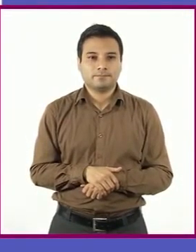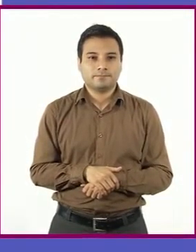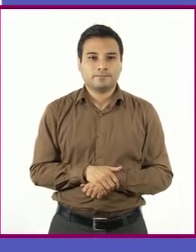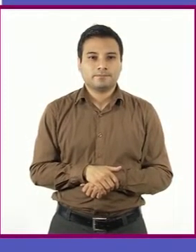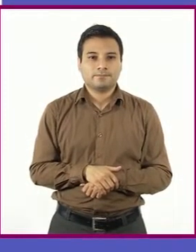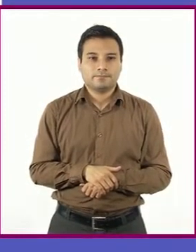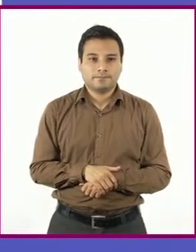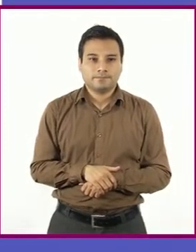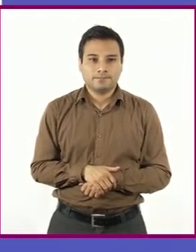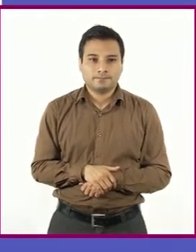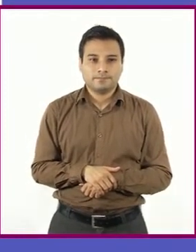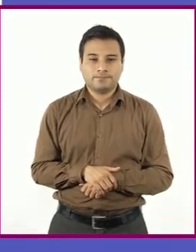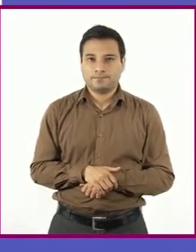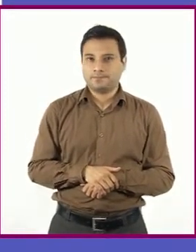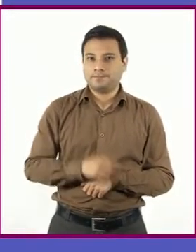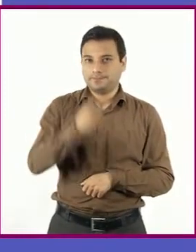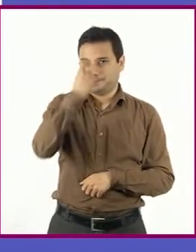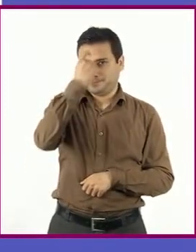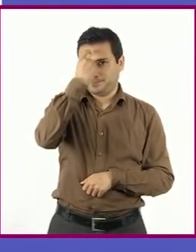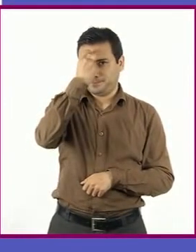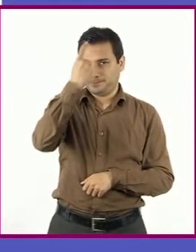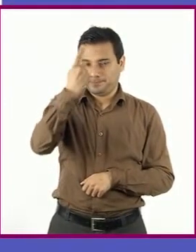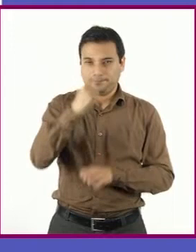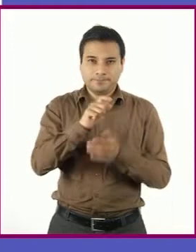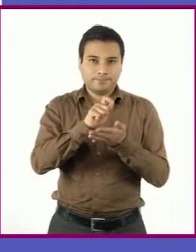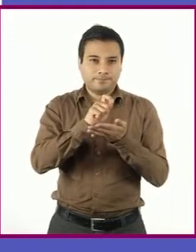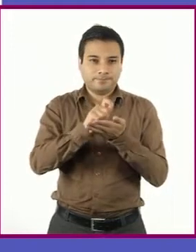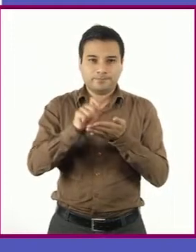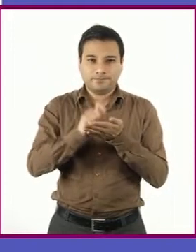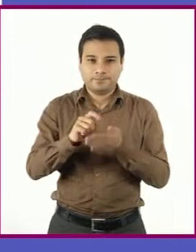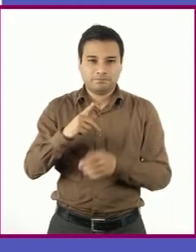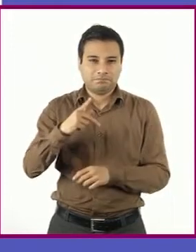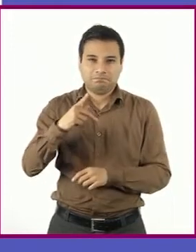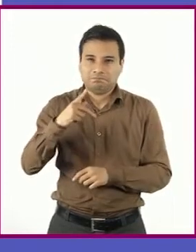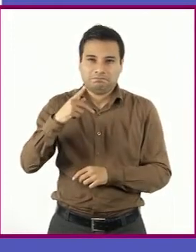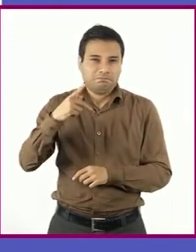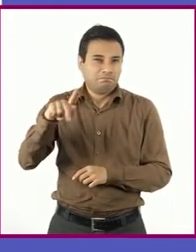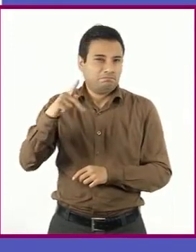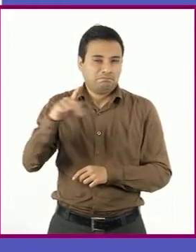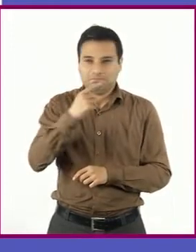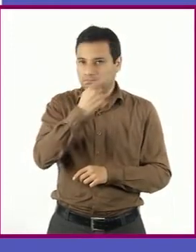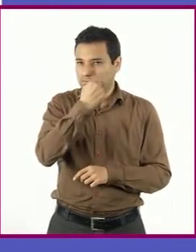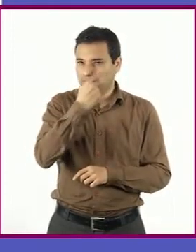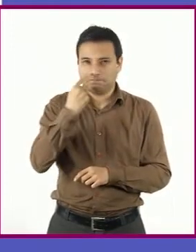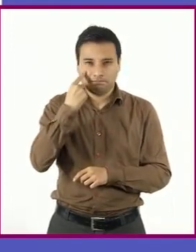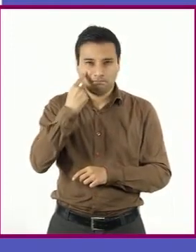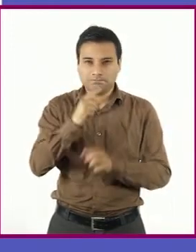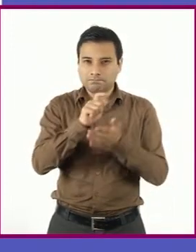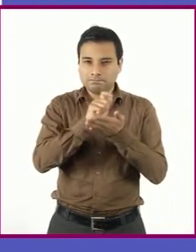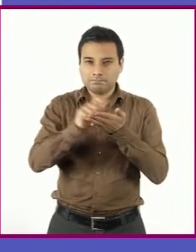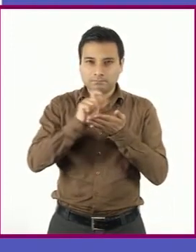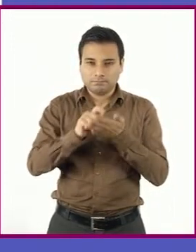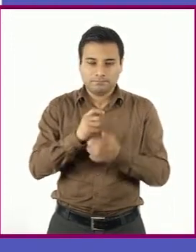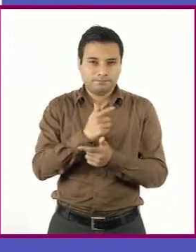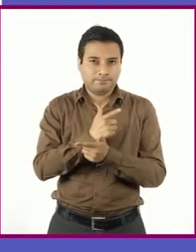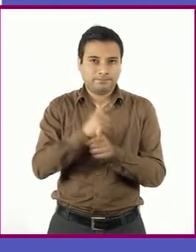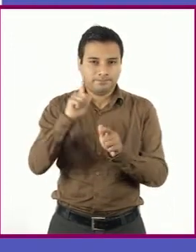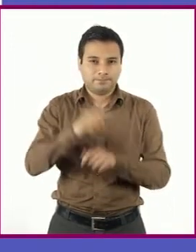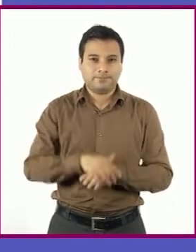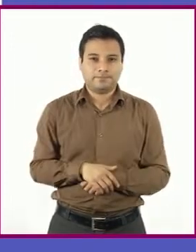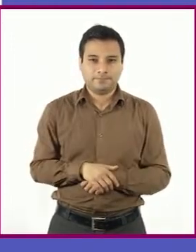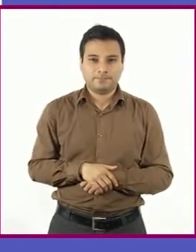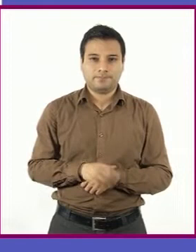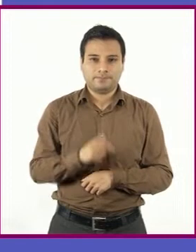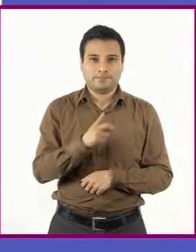tiene la libertad de utilizar el estilo y la estructura que mejor le parezca. Debe seguir la estructura